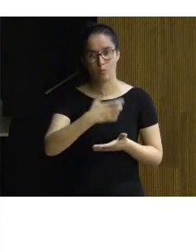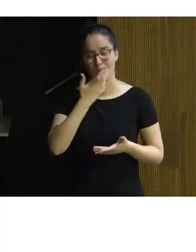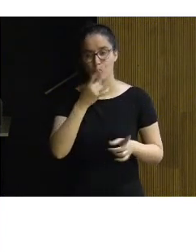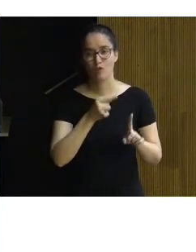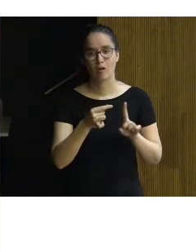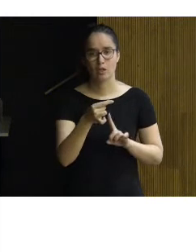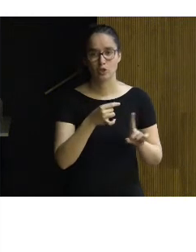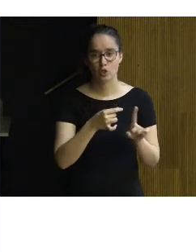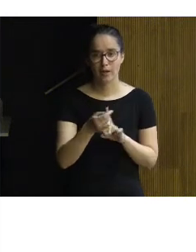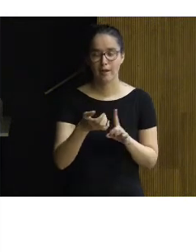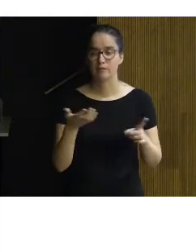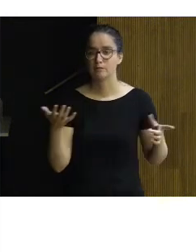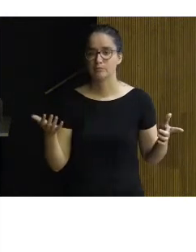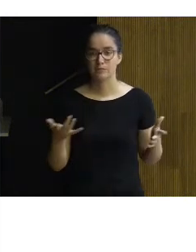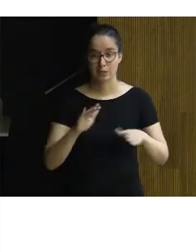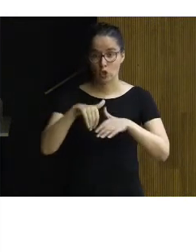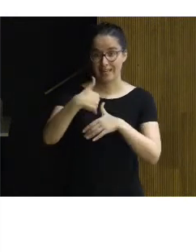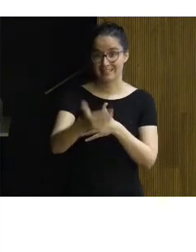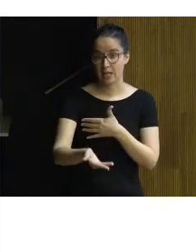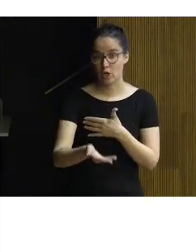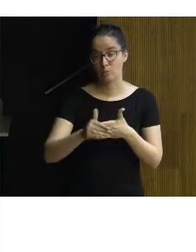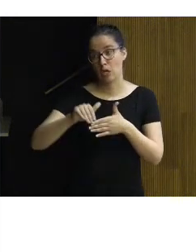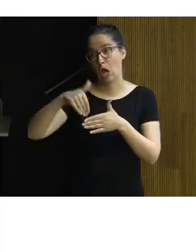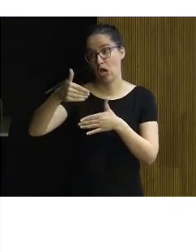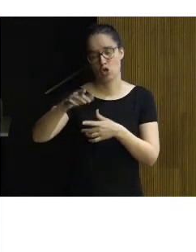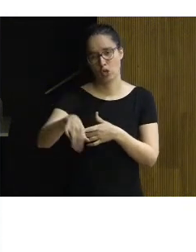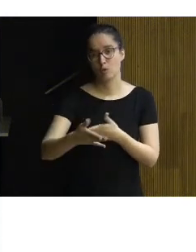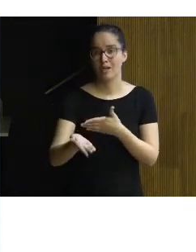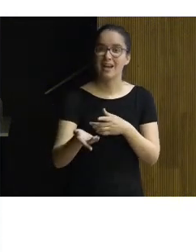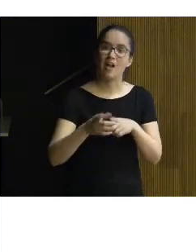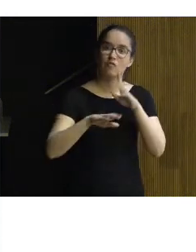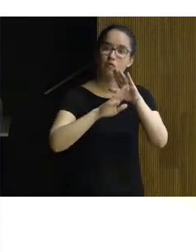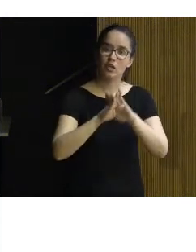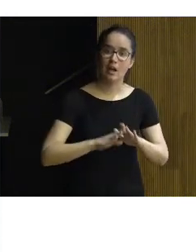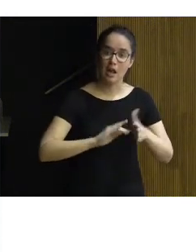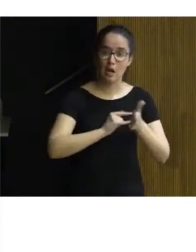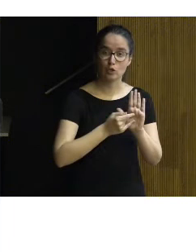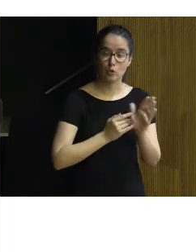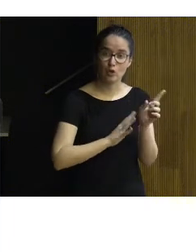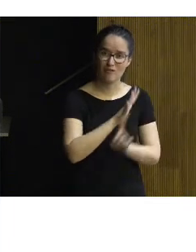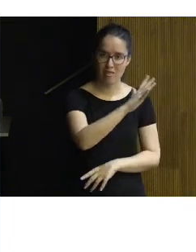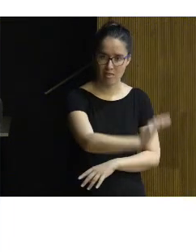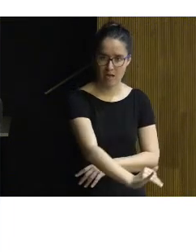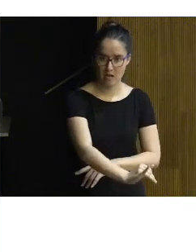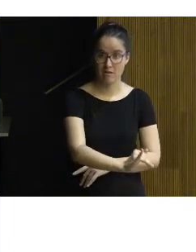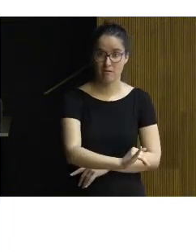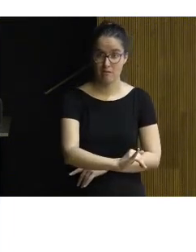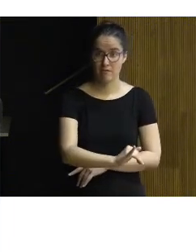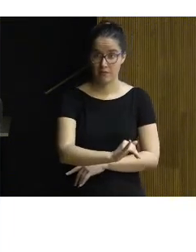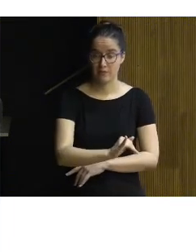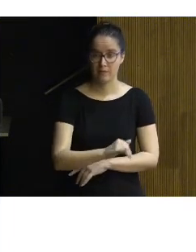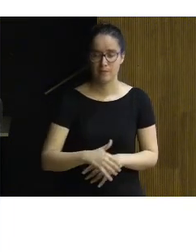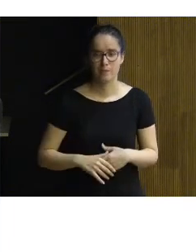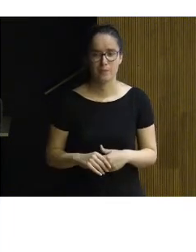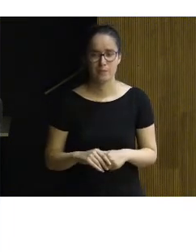factores que son externos, pero no son tan externos porque afectan al final a la solución que vayamos a llevar a